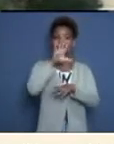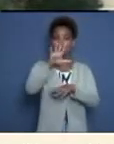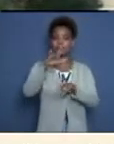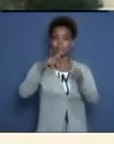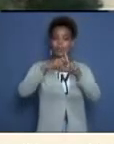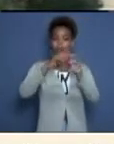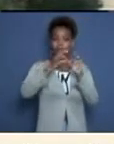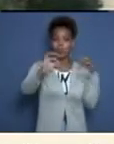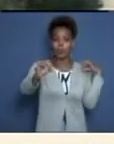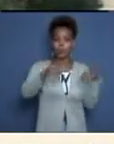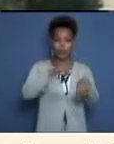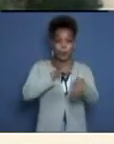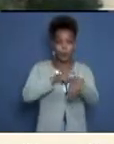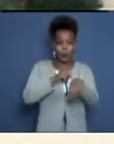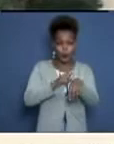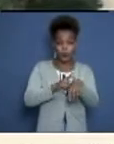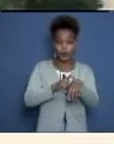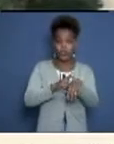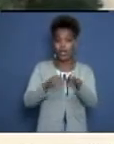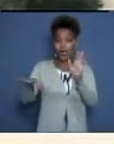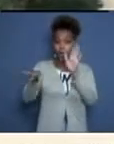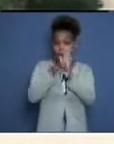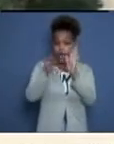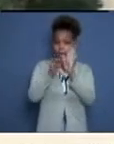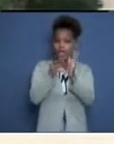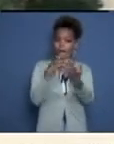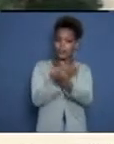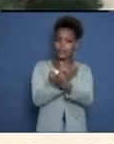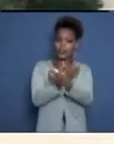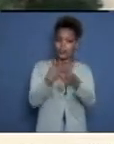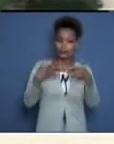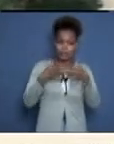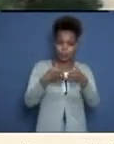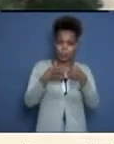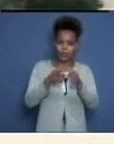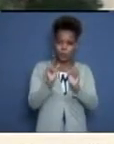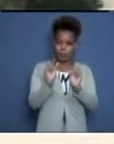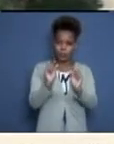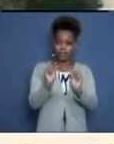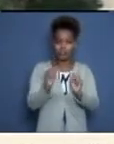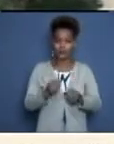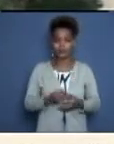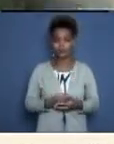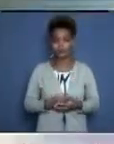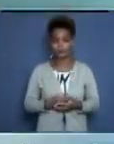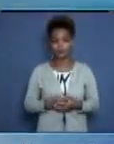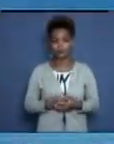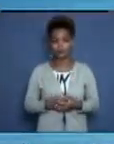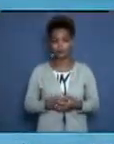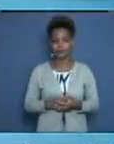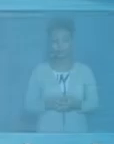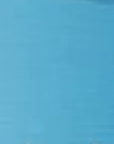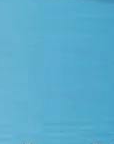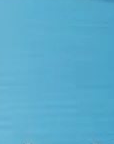hora. Habrá oleaje con peligro para la navegación de embarcaciones pequeñas en todo el litoral.